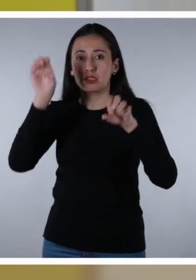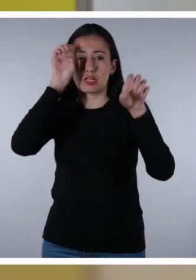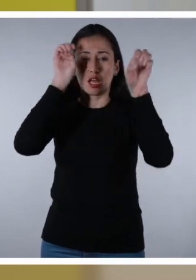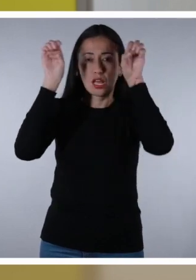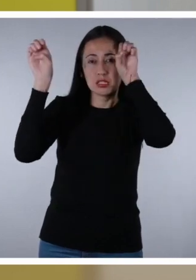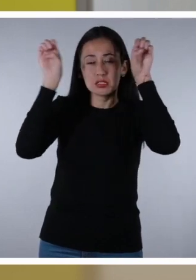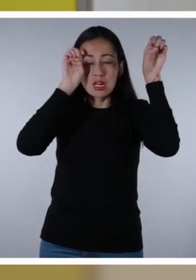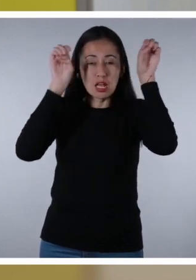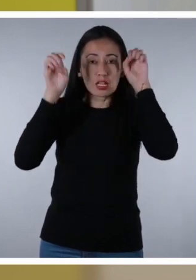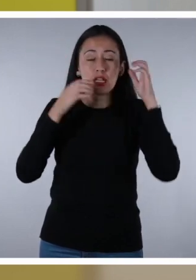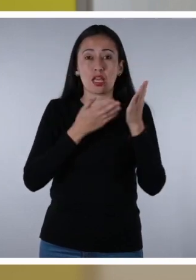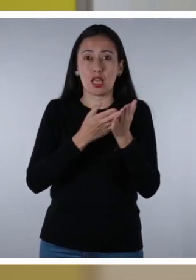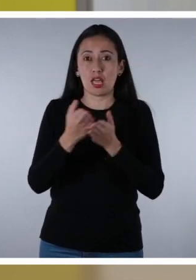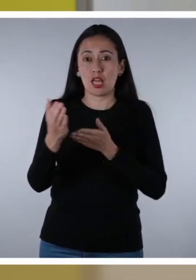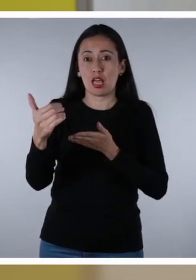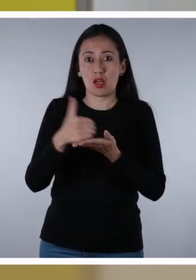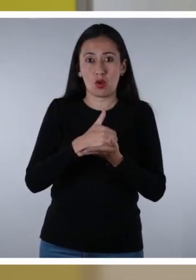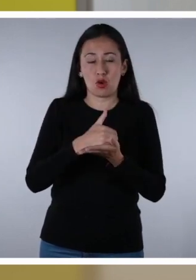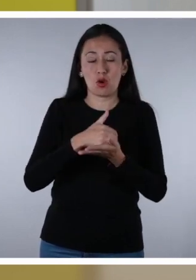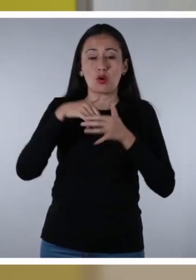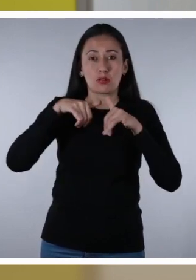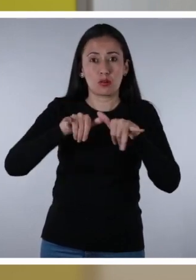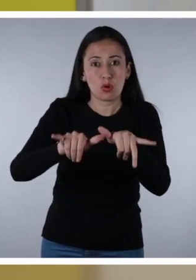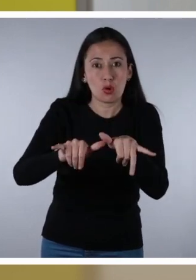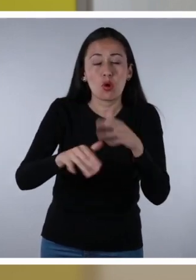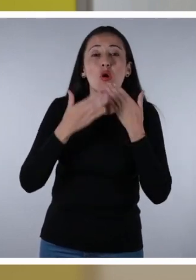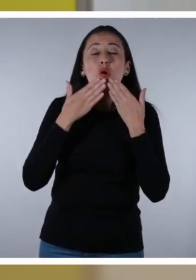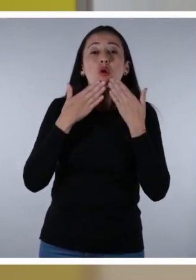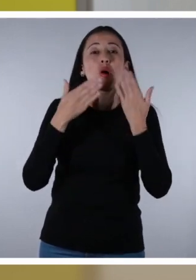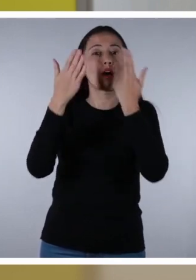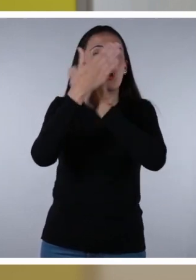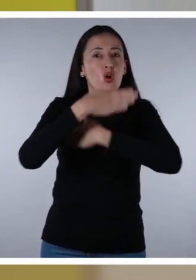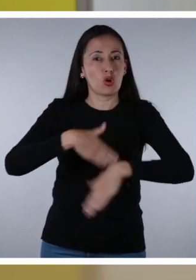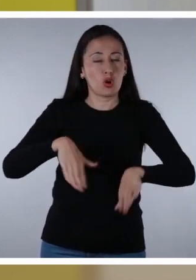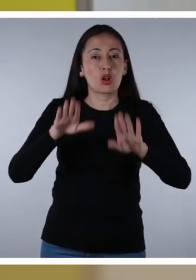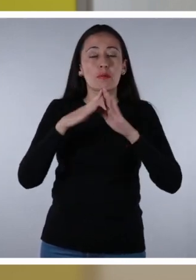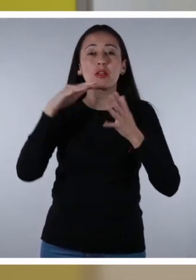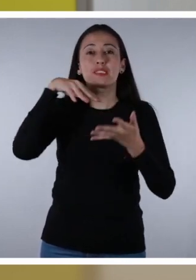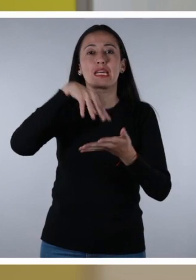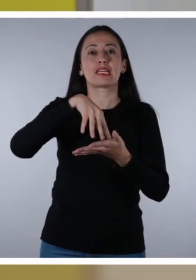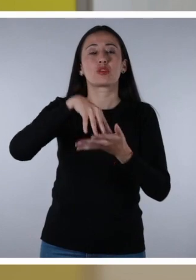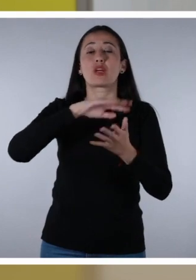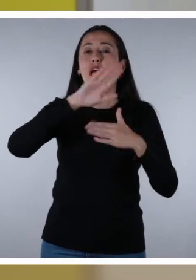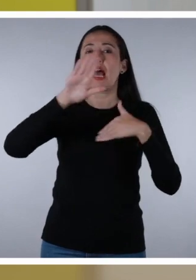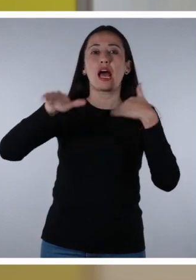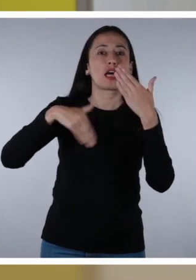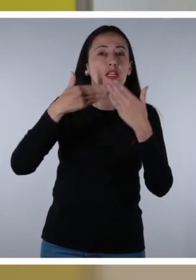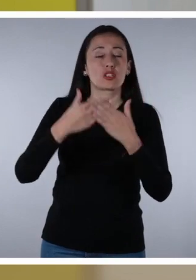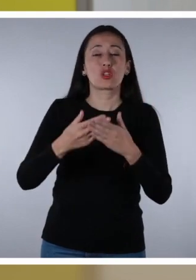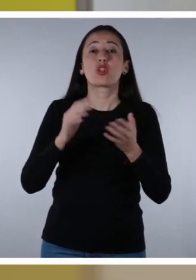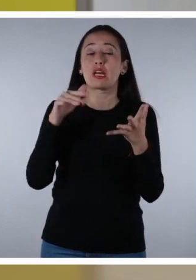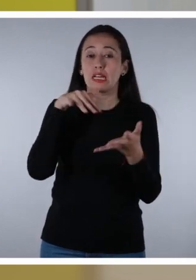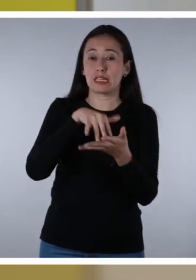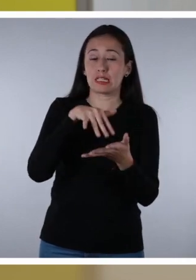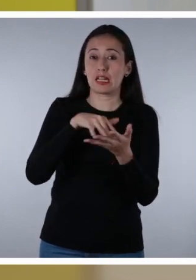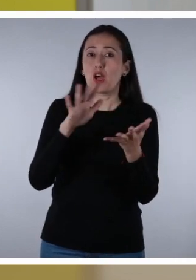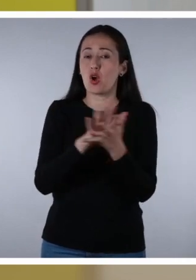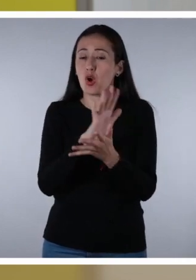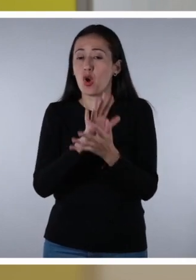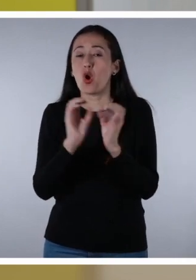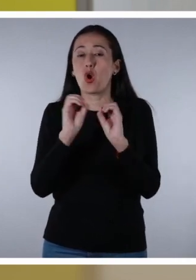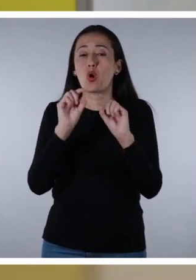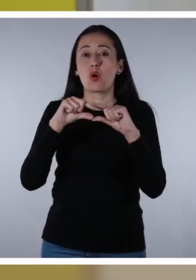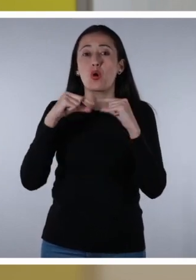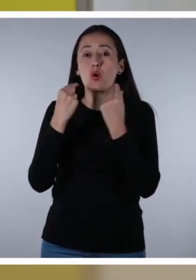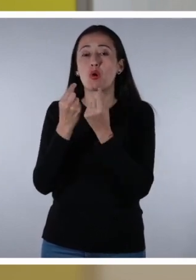para facilitar el acceso, permanencia, promoción y culminación de los estudios de todas las personas que se encuentran en situación de